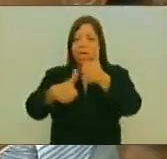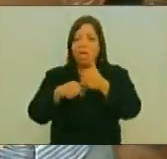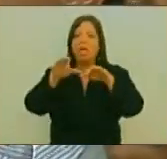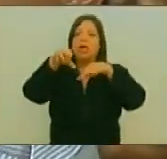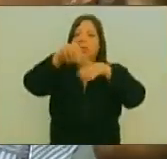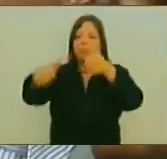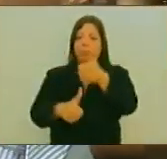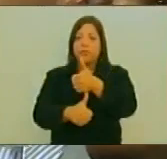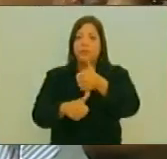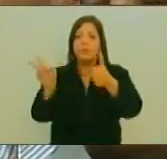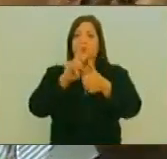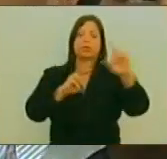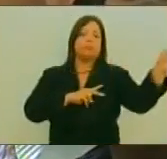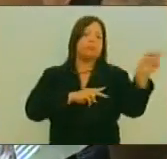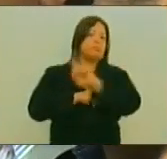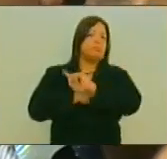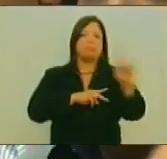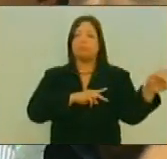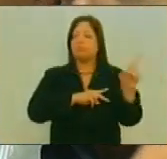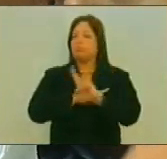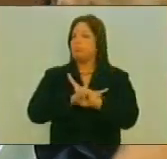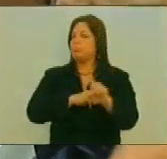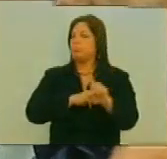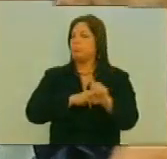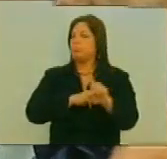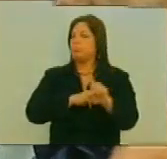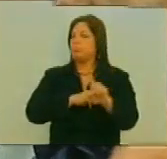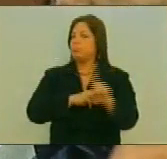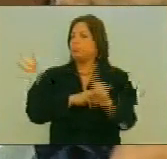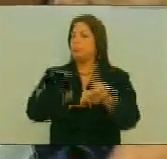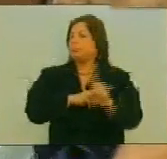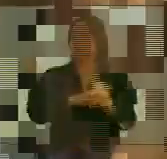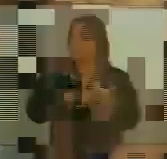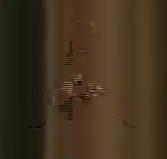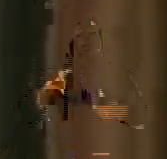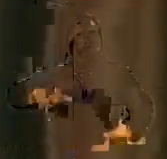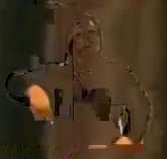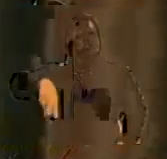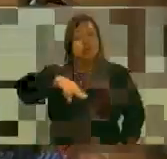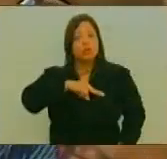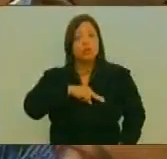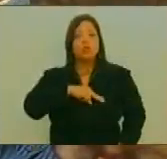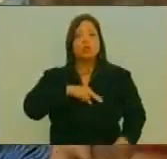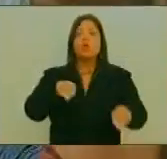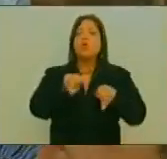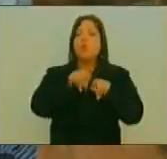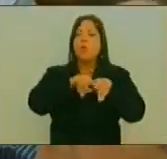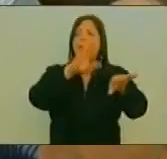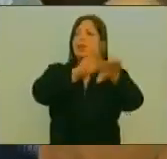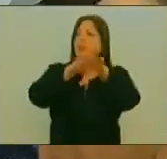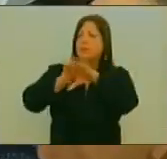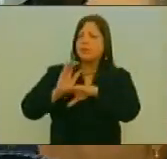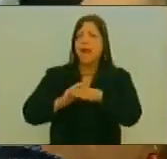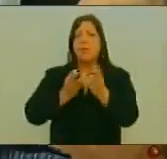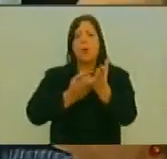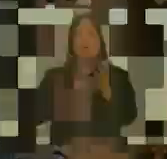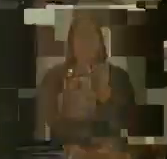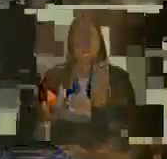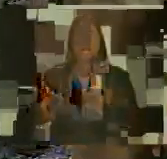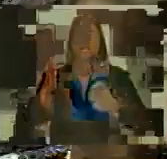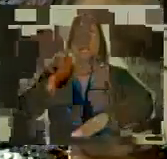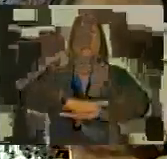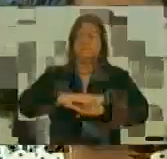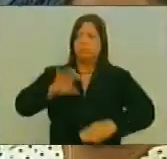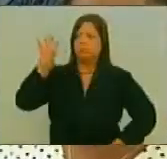nuestros intereses A los intereses Imperios Tanto nosotros Así como llamamos A la sensatez Y al